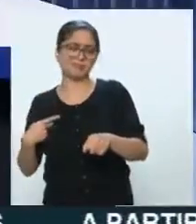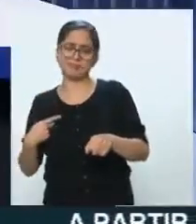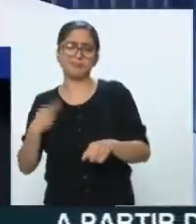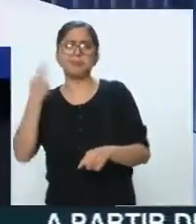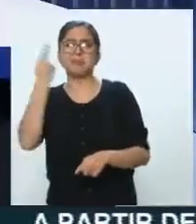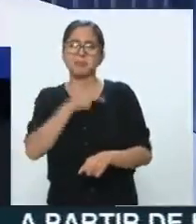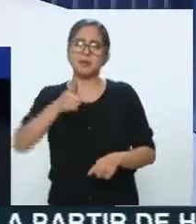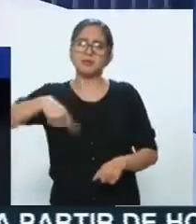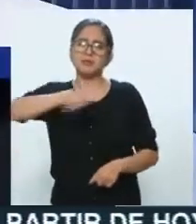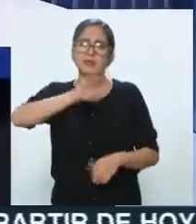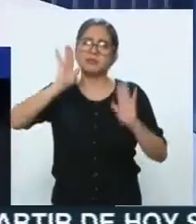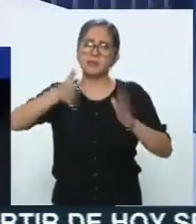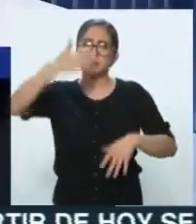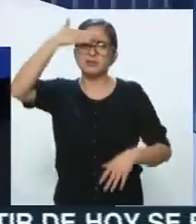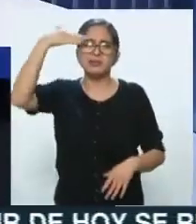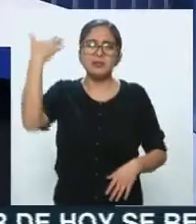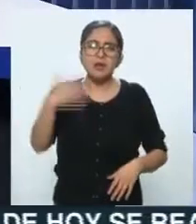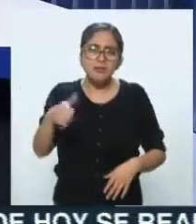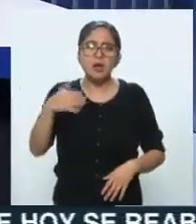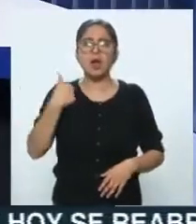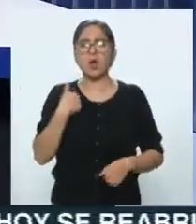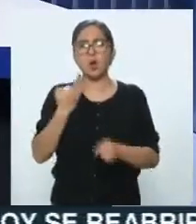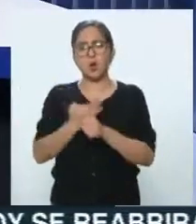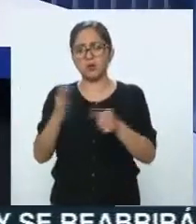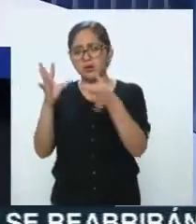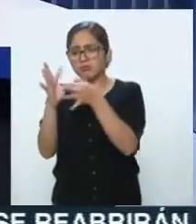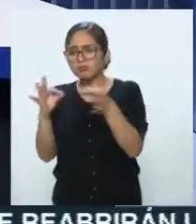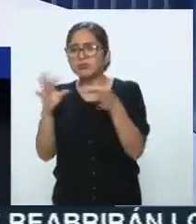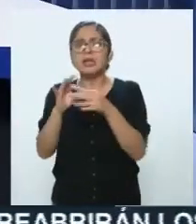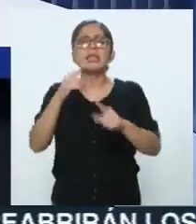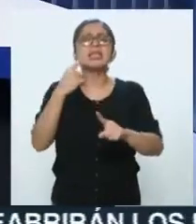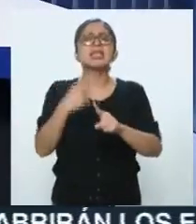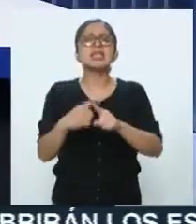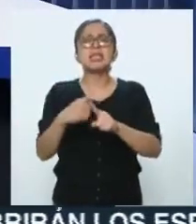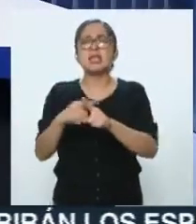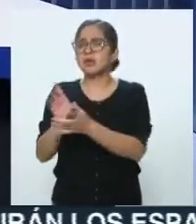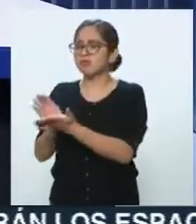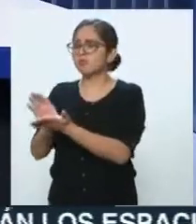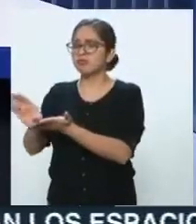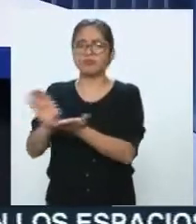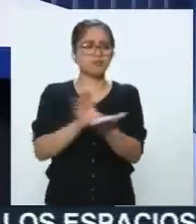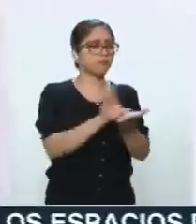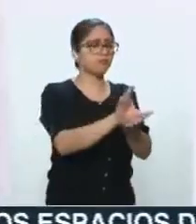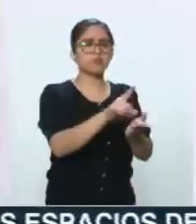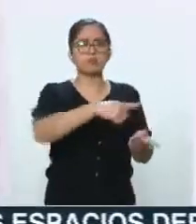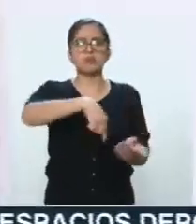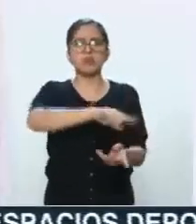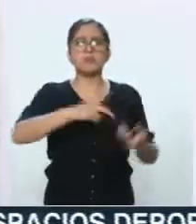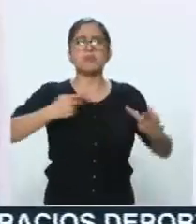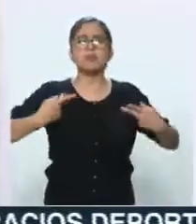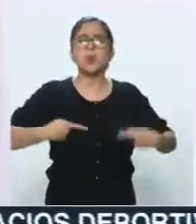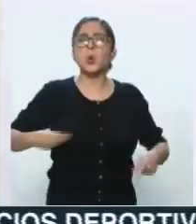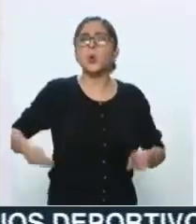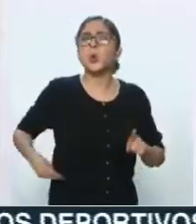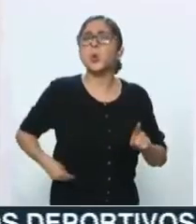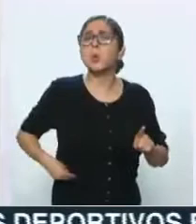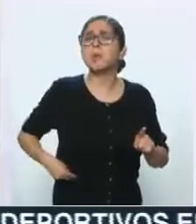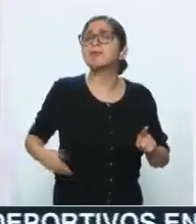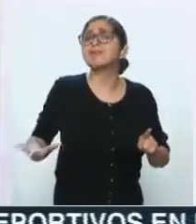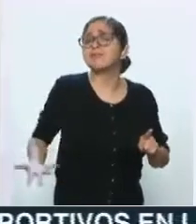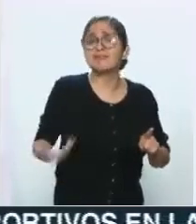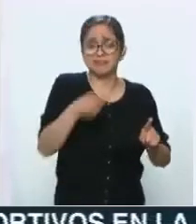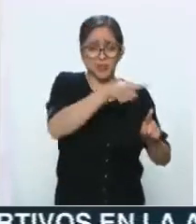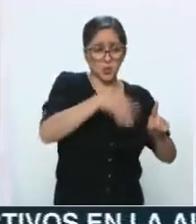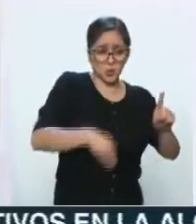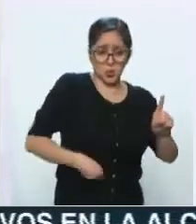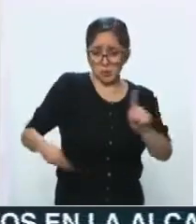términos muy coloquiales, Juan, si me permites el repartir las culpas, reparte la sentencia, ¿no? Ojo, lo mismo,